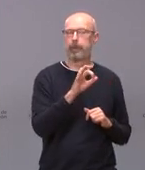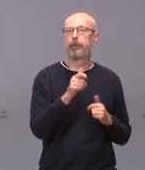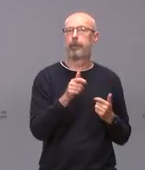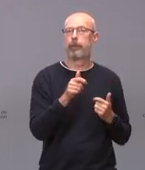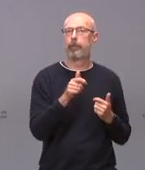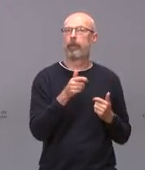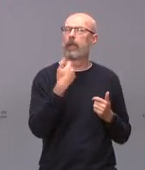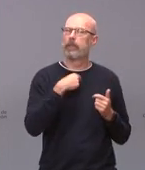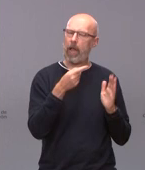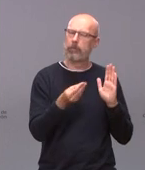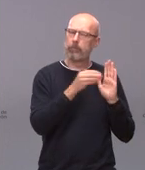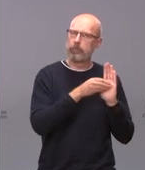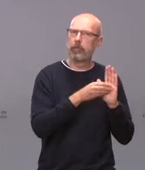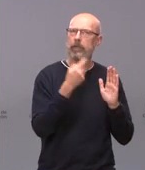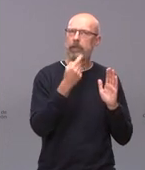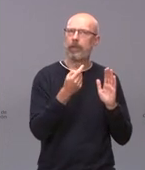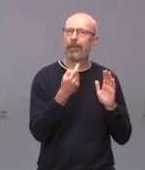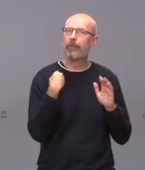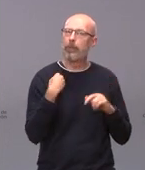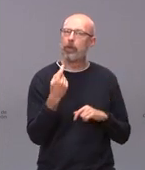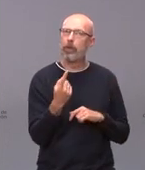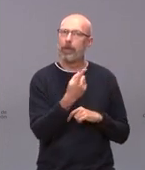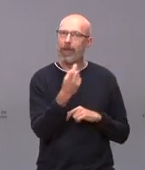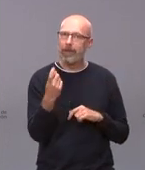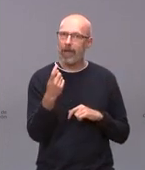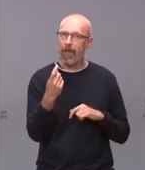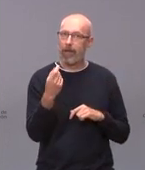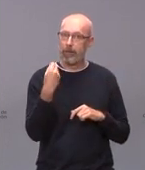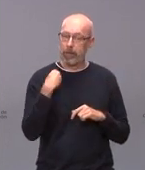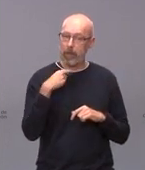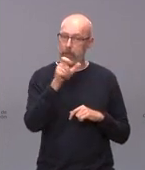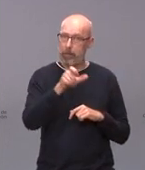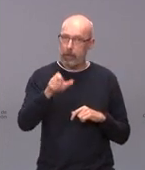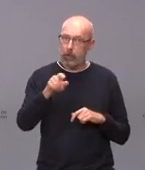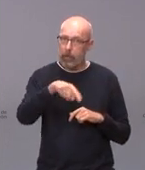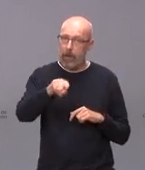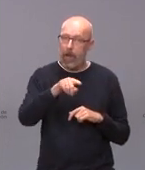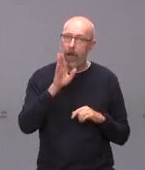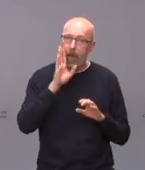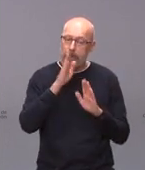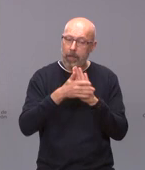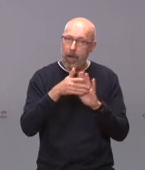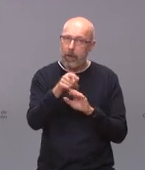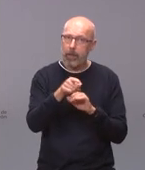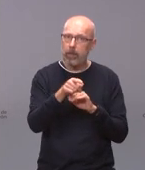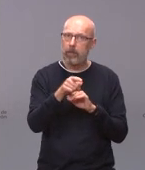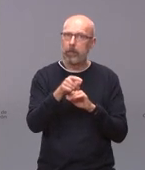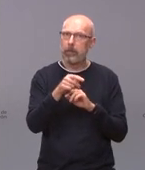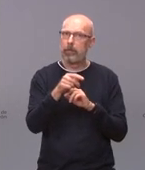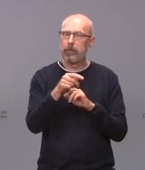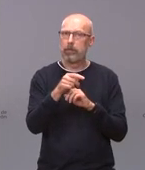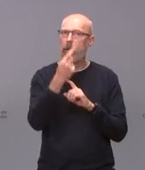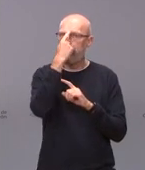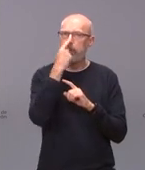ya se contempla esta necesidad de que estos sujetos mantengan activa en transparencia su perfil y su